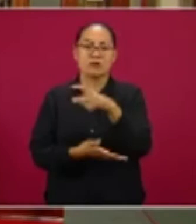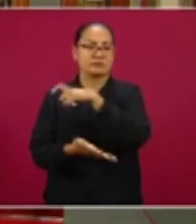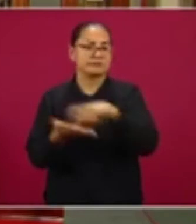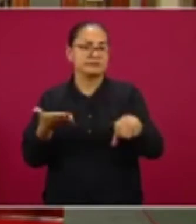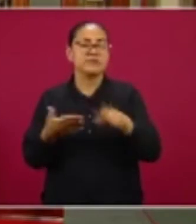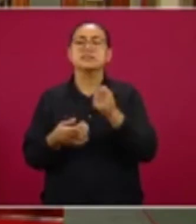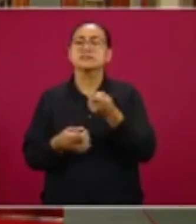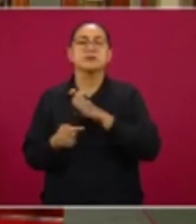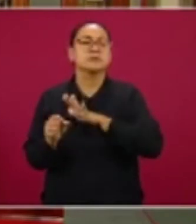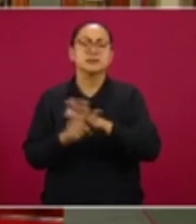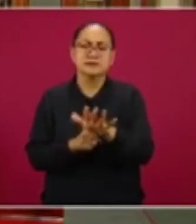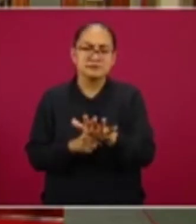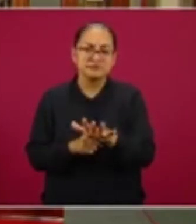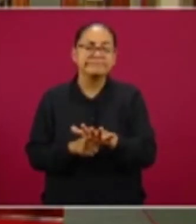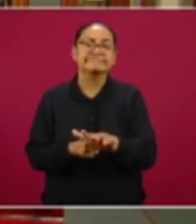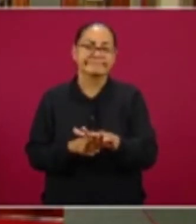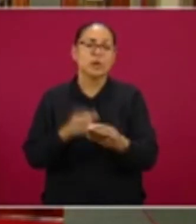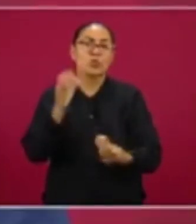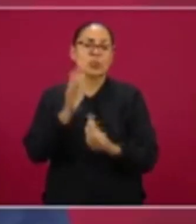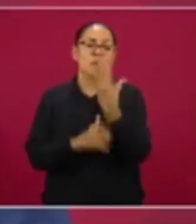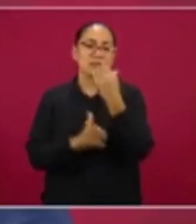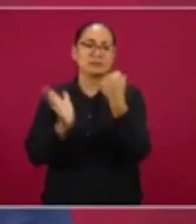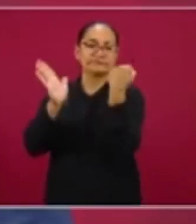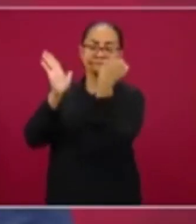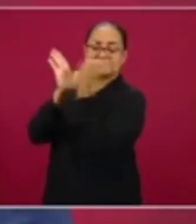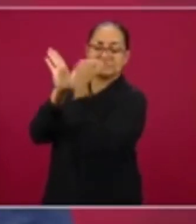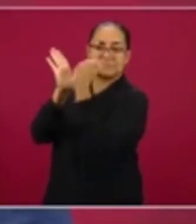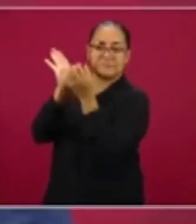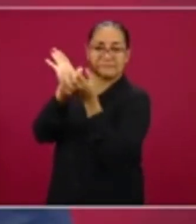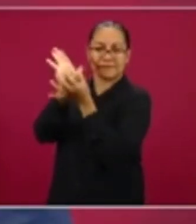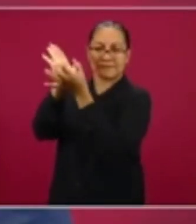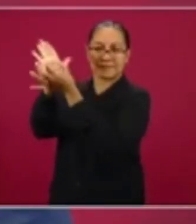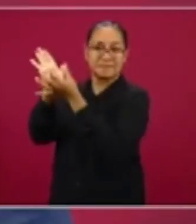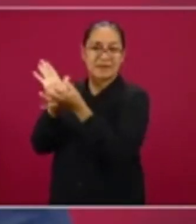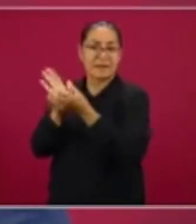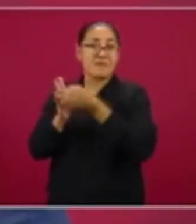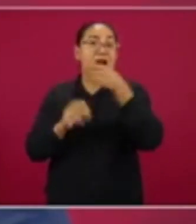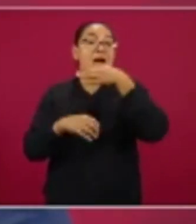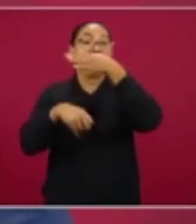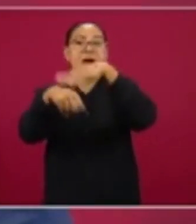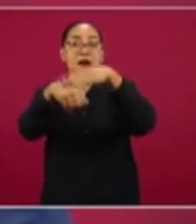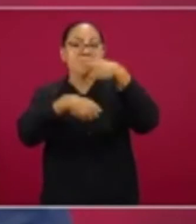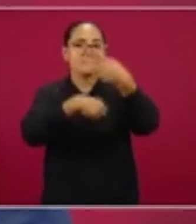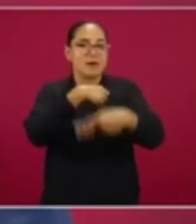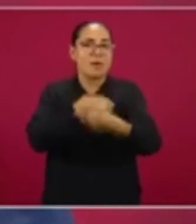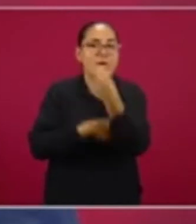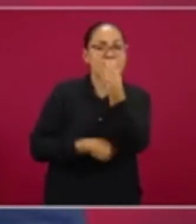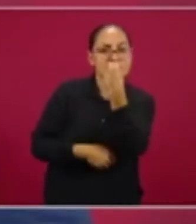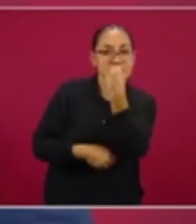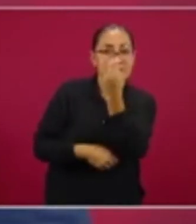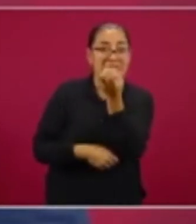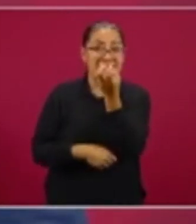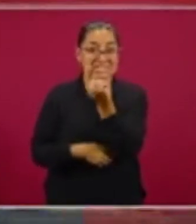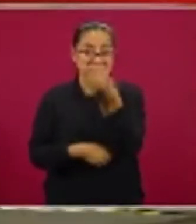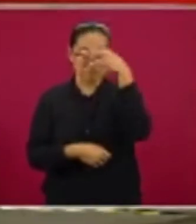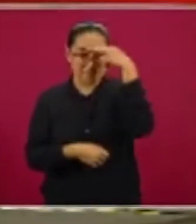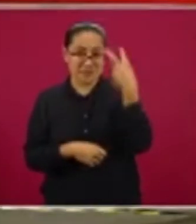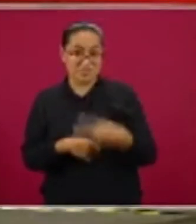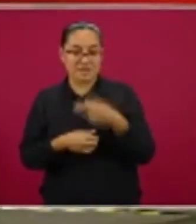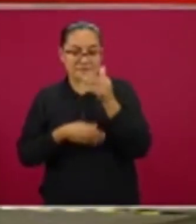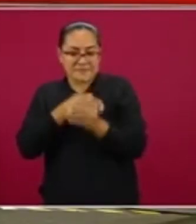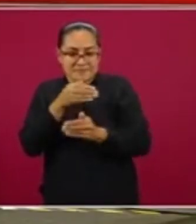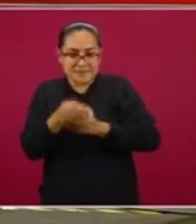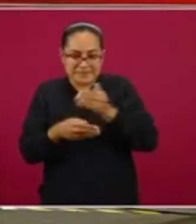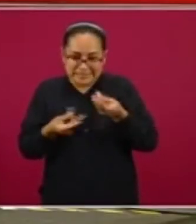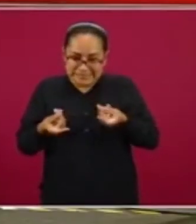nutricional de advertencia. Los avances de México en este campo han sido un factor clave para la obtención de este premio, junto a otros